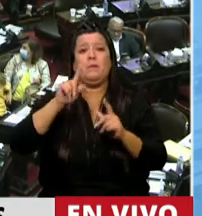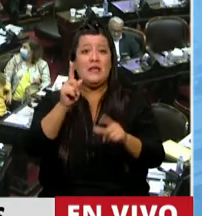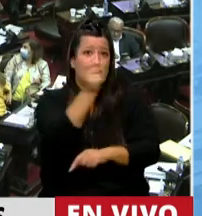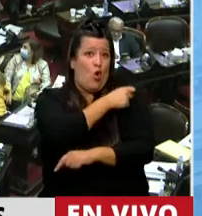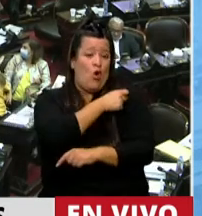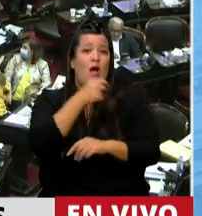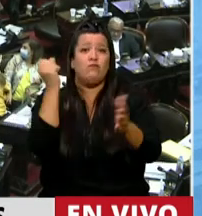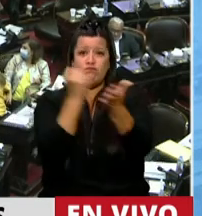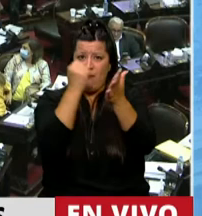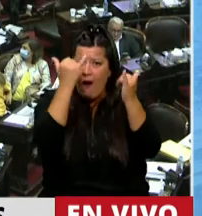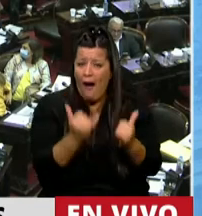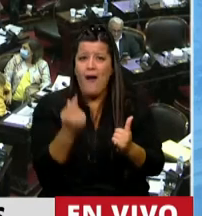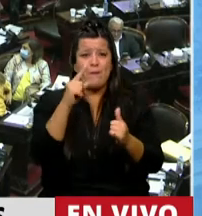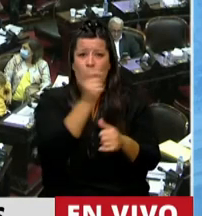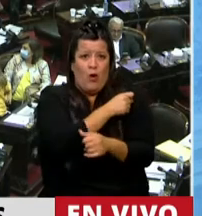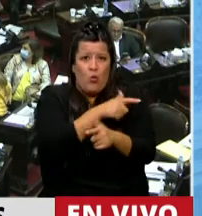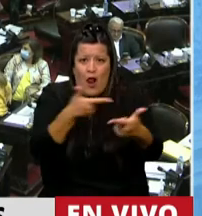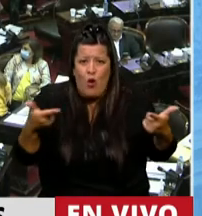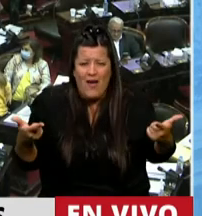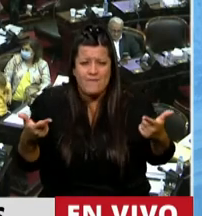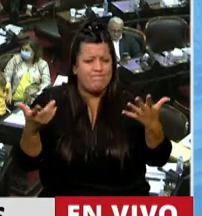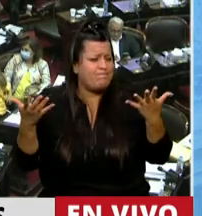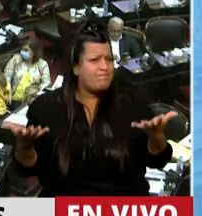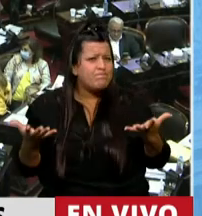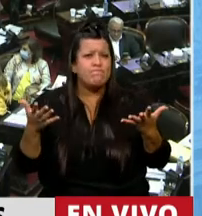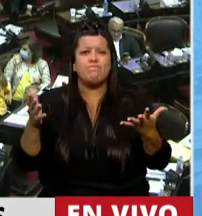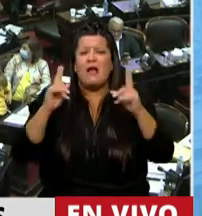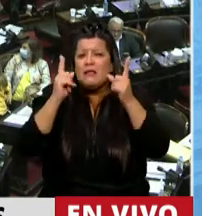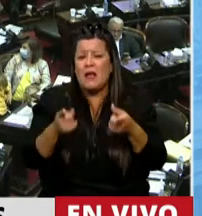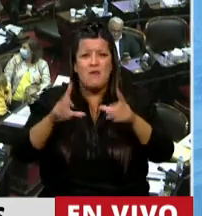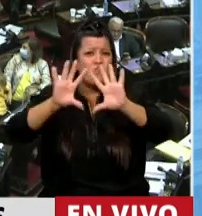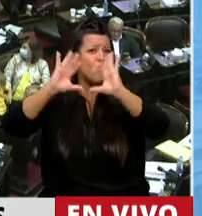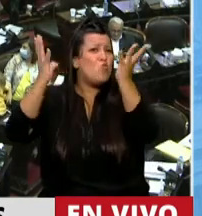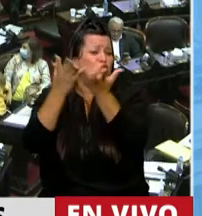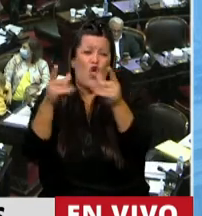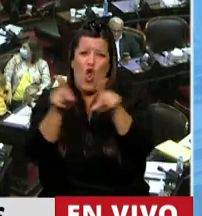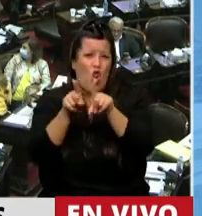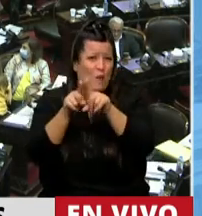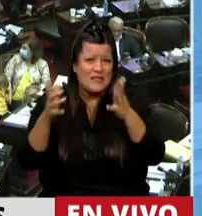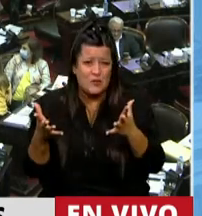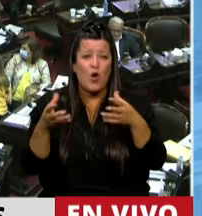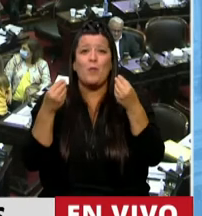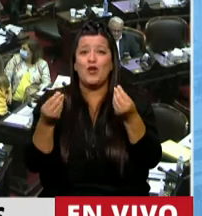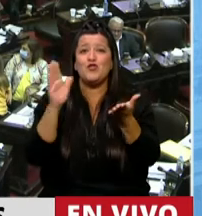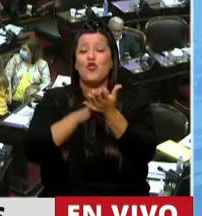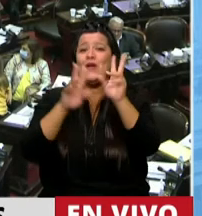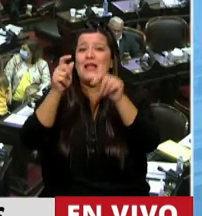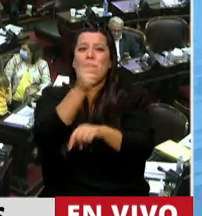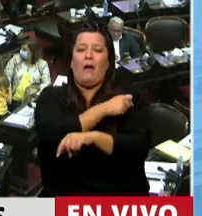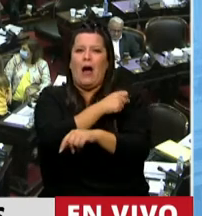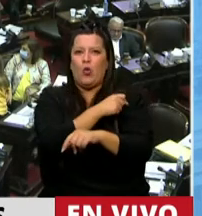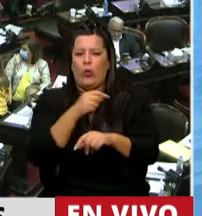tiene la patente de la vacuna, la vacuna no aparece. Y así ocurre con todo el conocimiento mundial. Por eso el tema de la vacuna es la